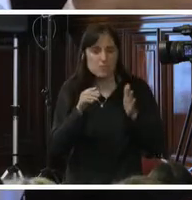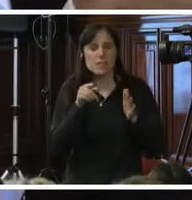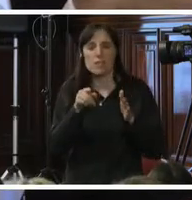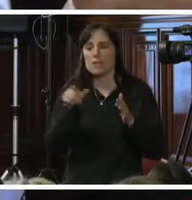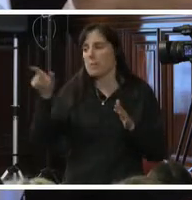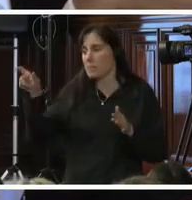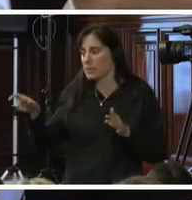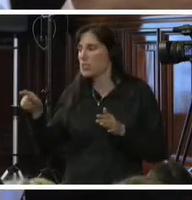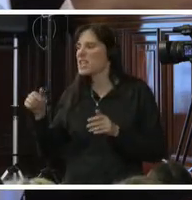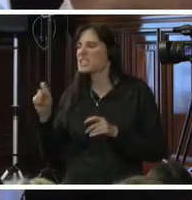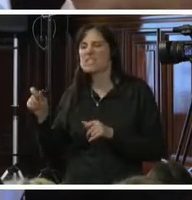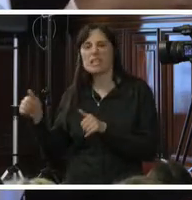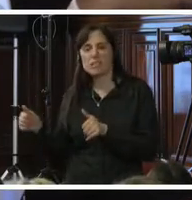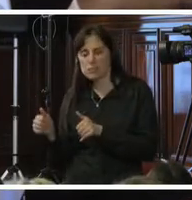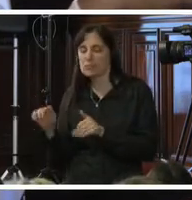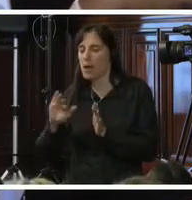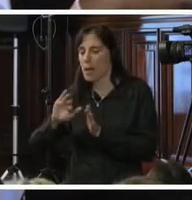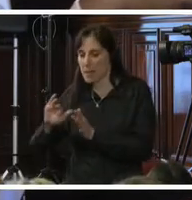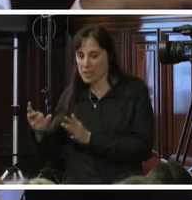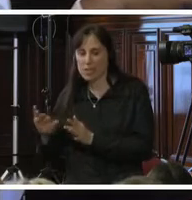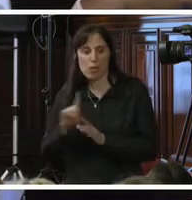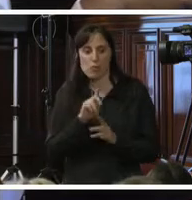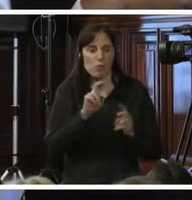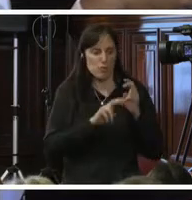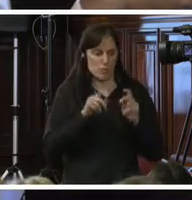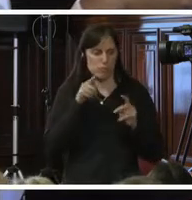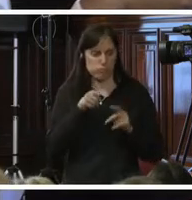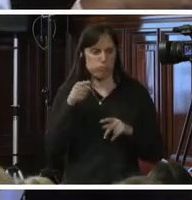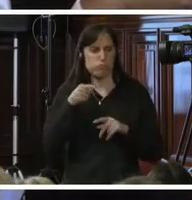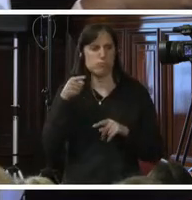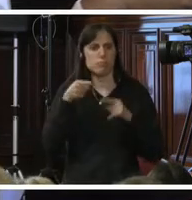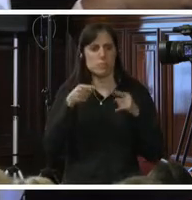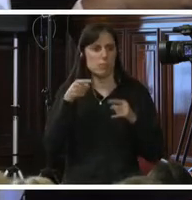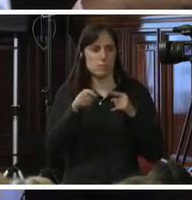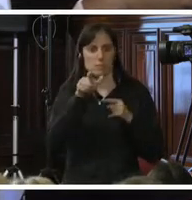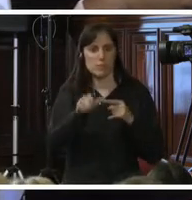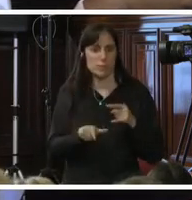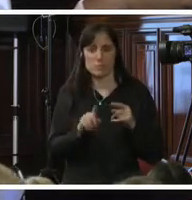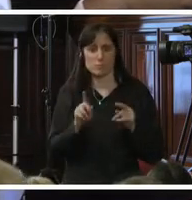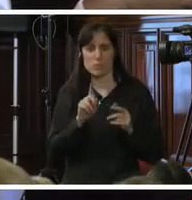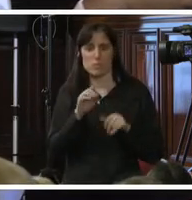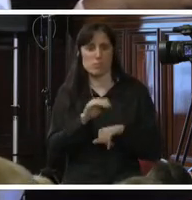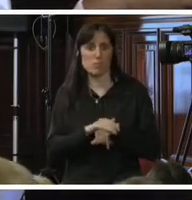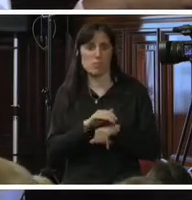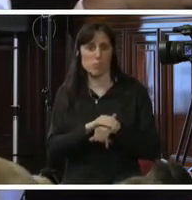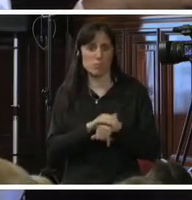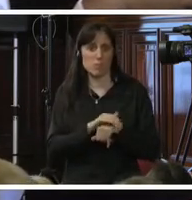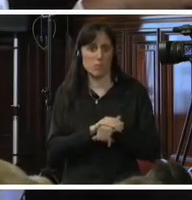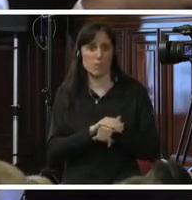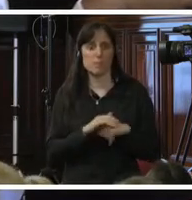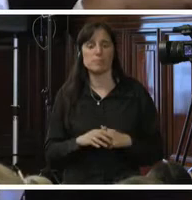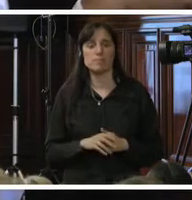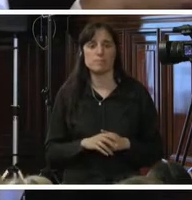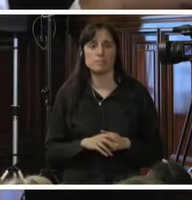Asimismo, considerar el no sancionar ni enjudiciar a las víctimas de trata de personas por los actos ilegales cometidos como consecuencia directa de la trata.